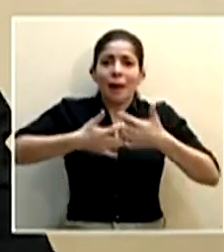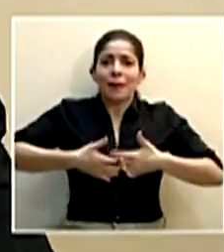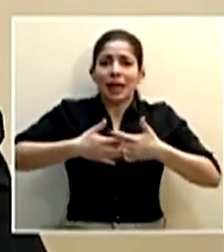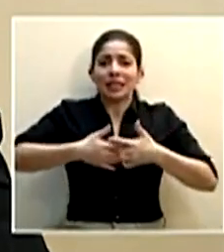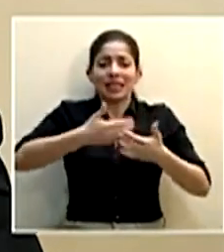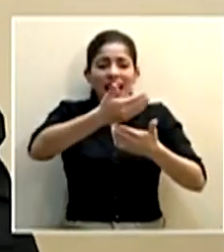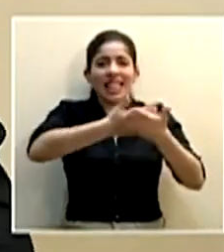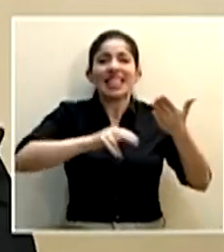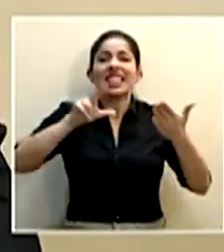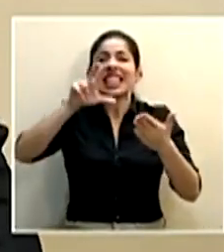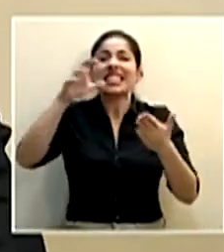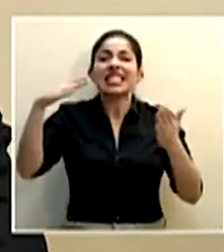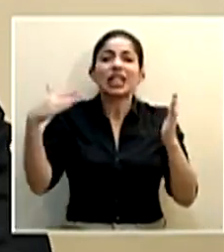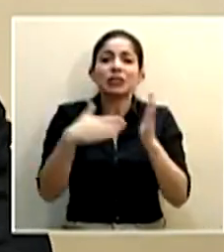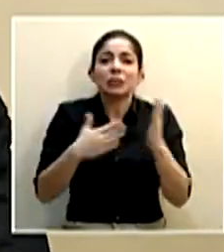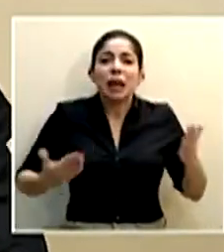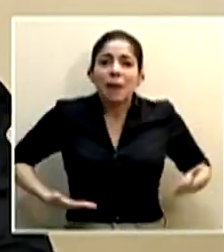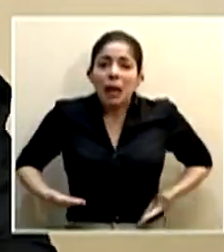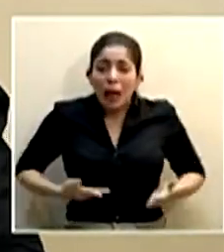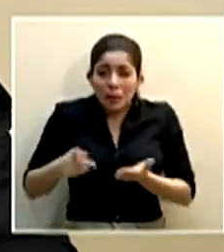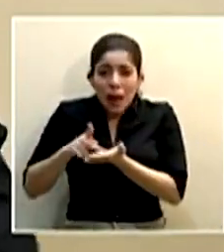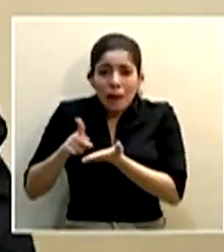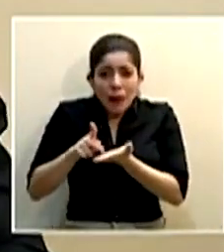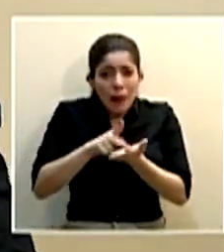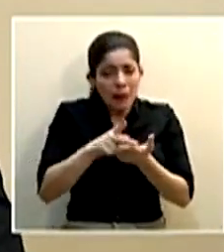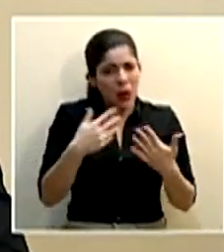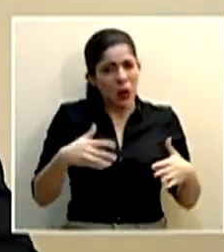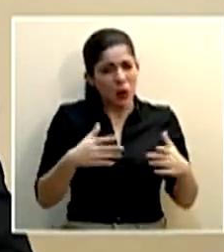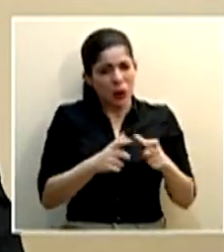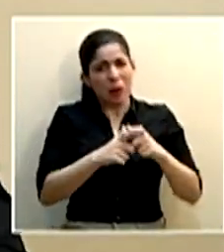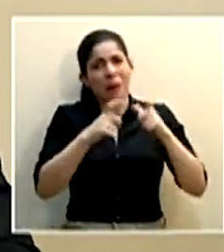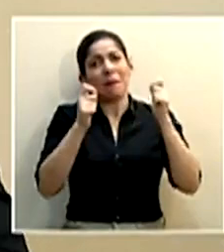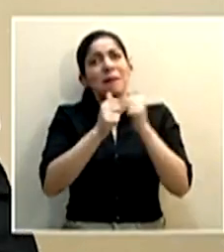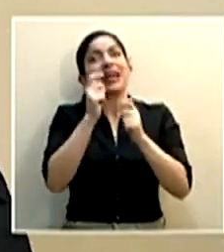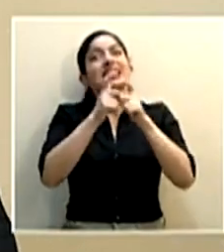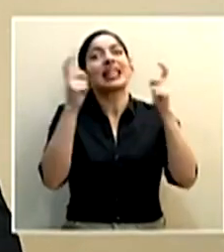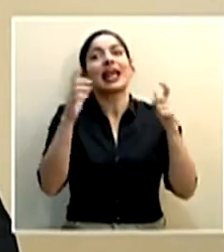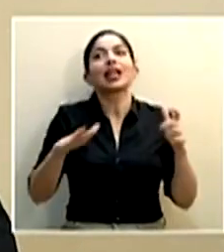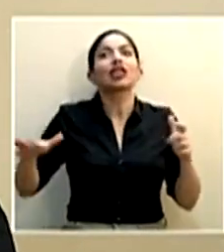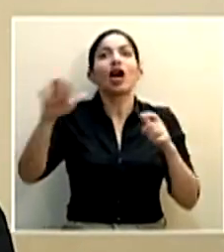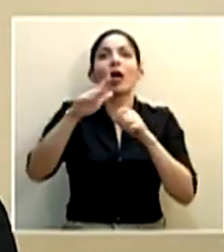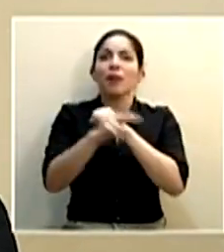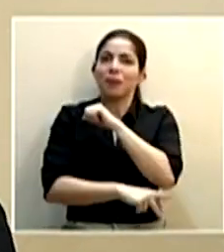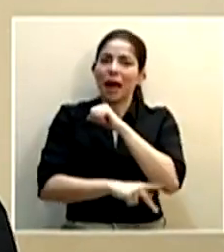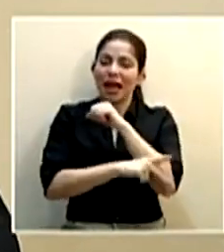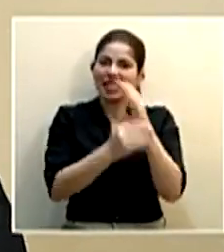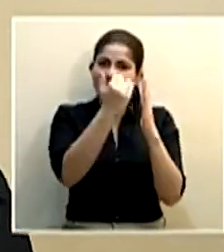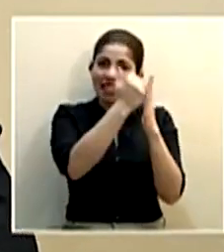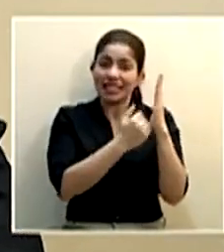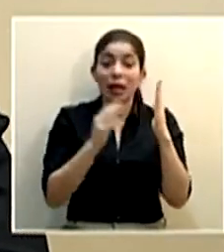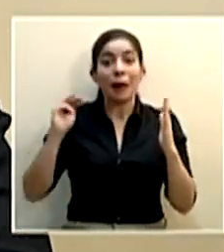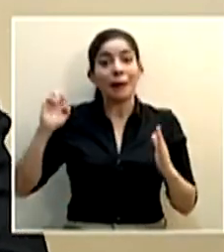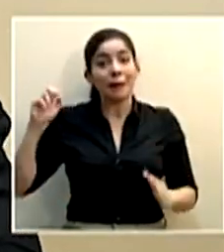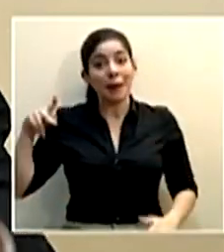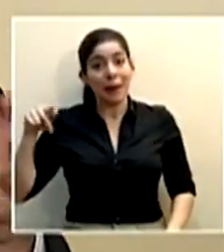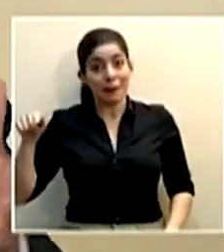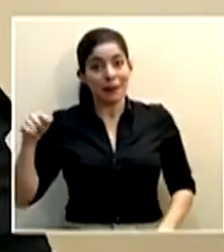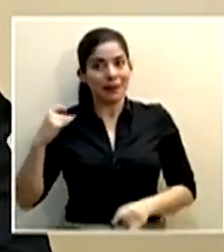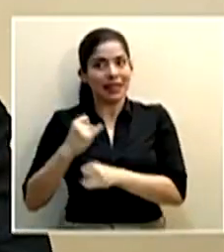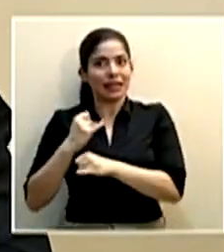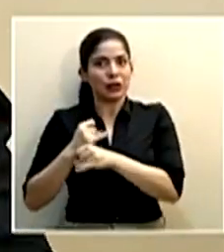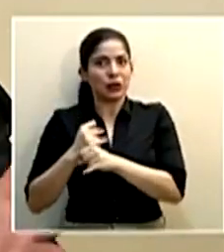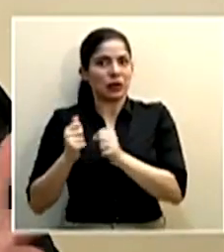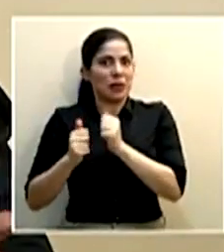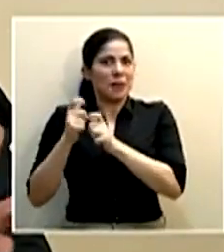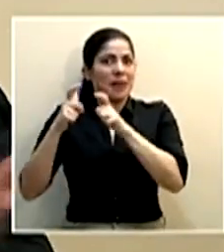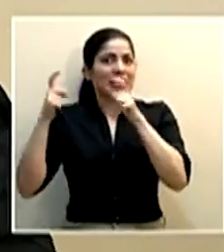de 300 mil personas. Es la planilla más grande que hay en el país. Imagínense que el MEP, que es la institución